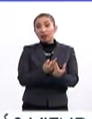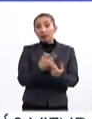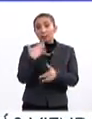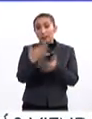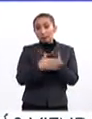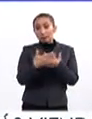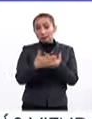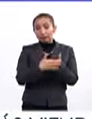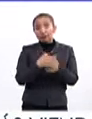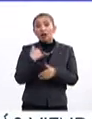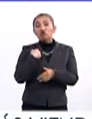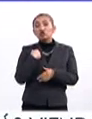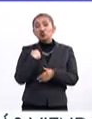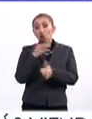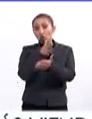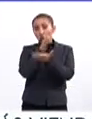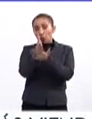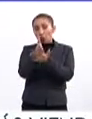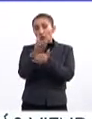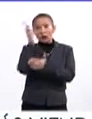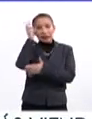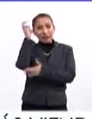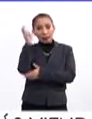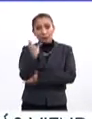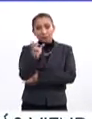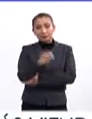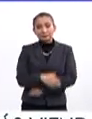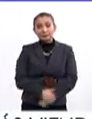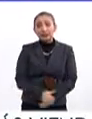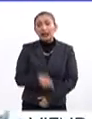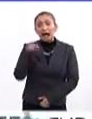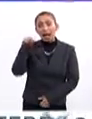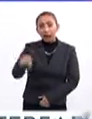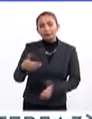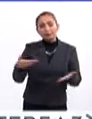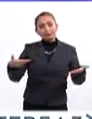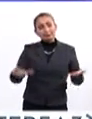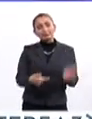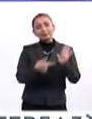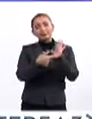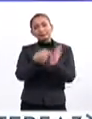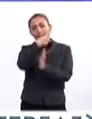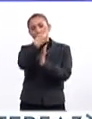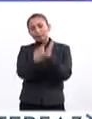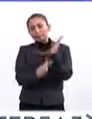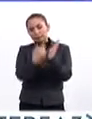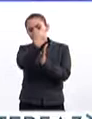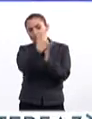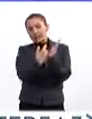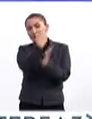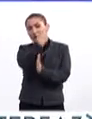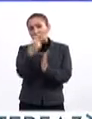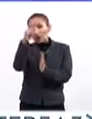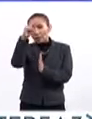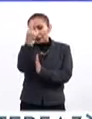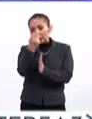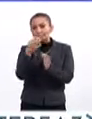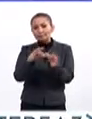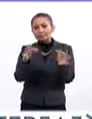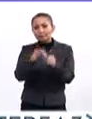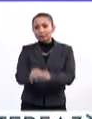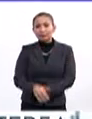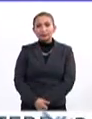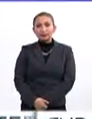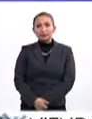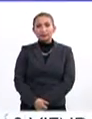el próximo voy a Hidalgo y ahí se presenta el plan de las 100 universidades.